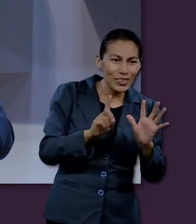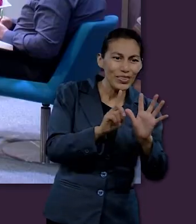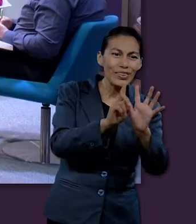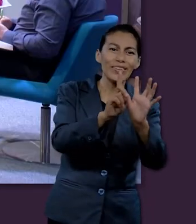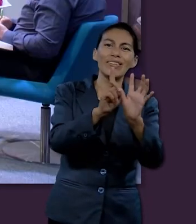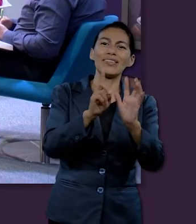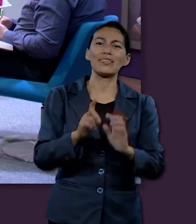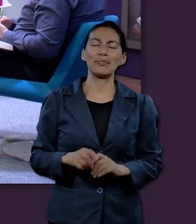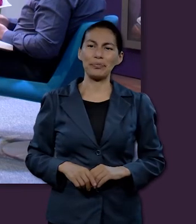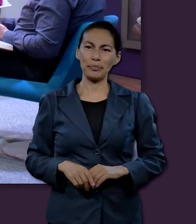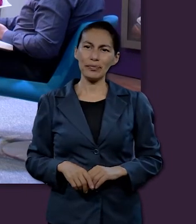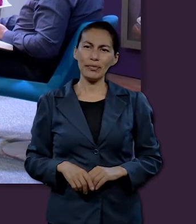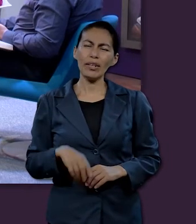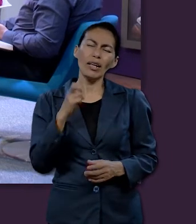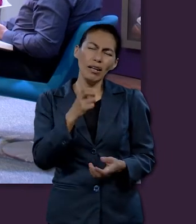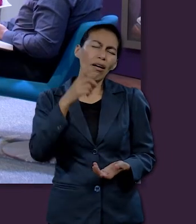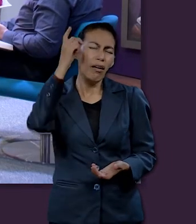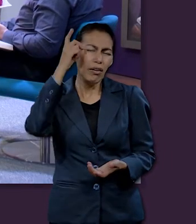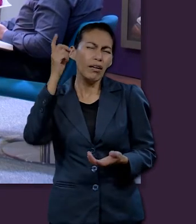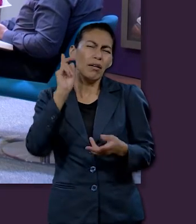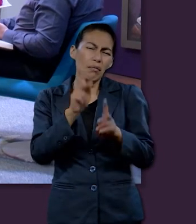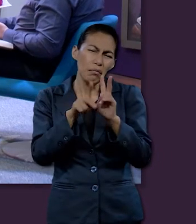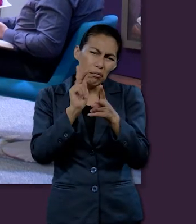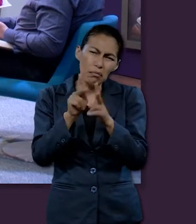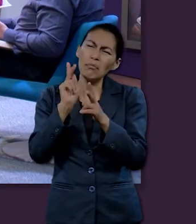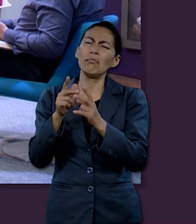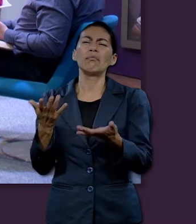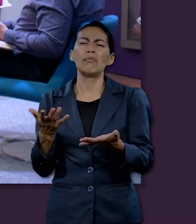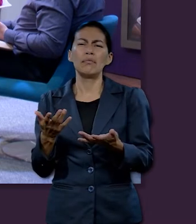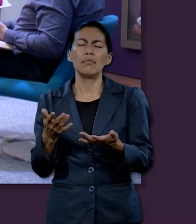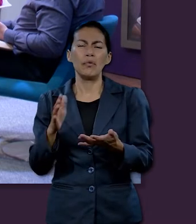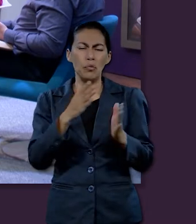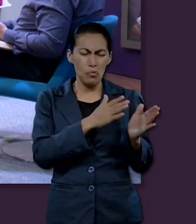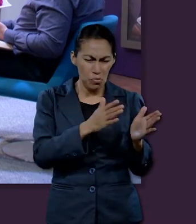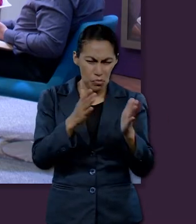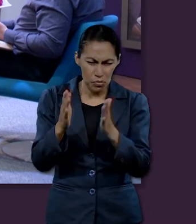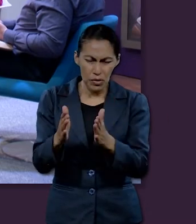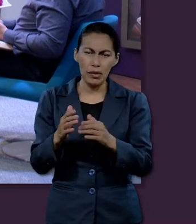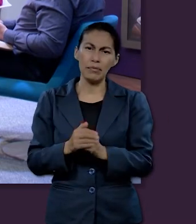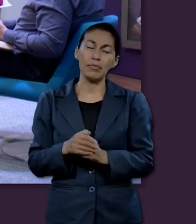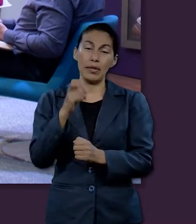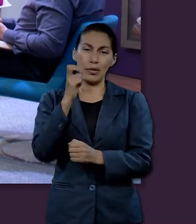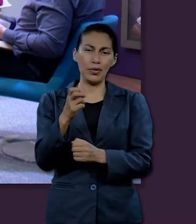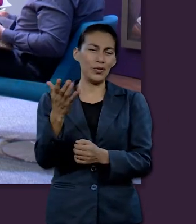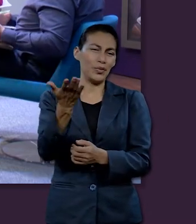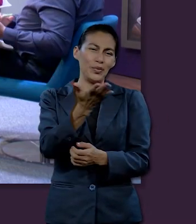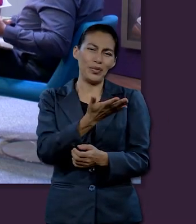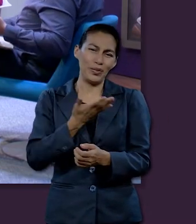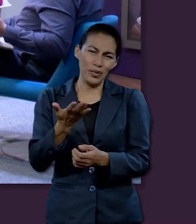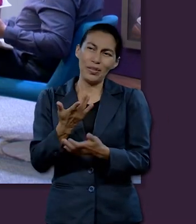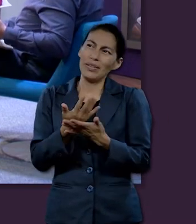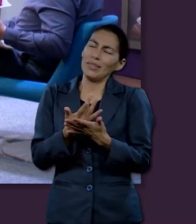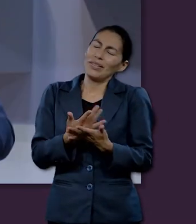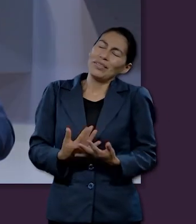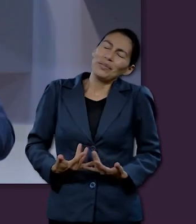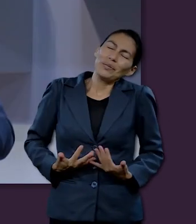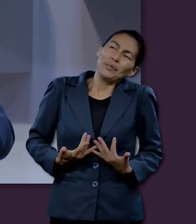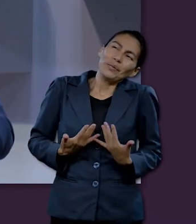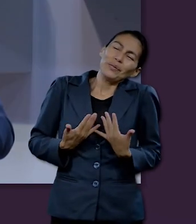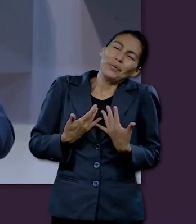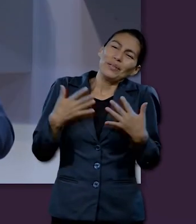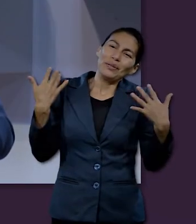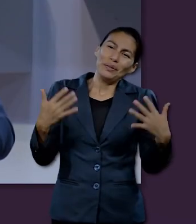la lección nos habla de planes para nuestro padre y para con nosotros. En ese sentido, todos